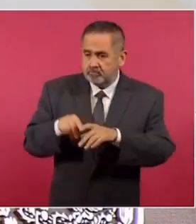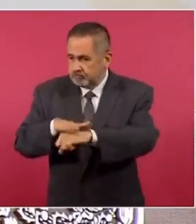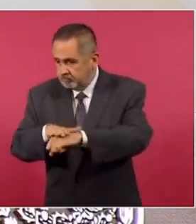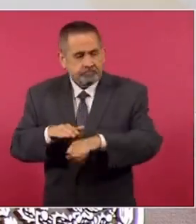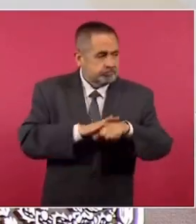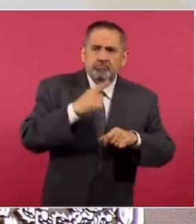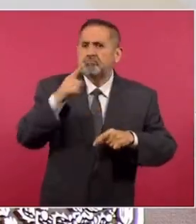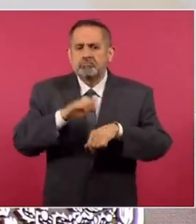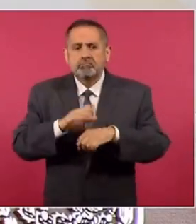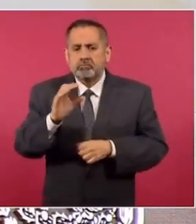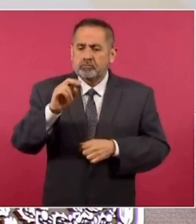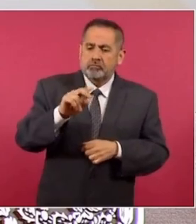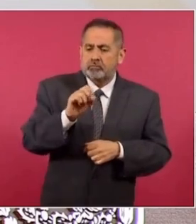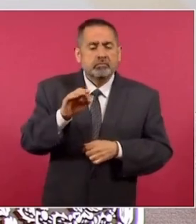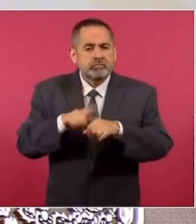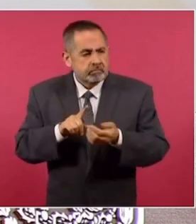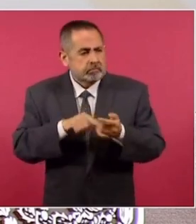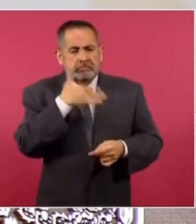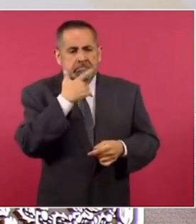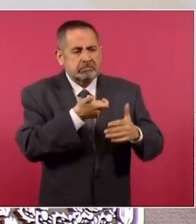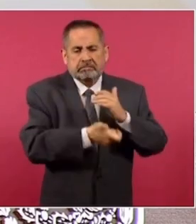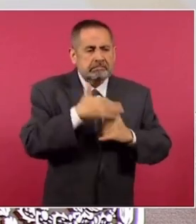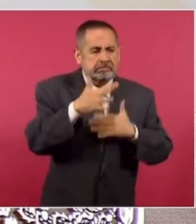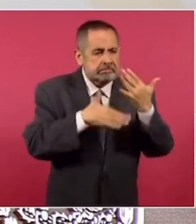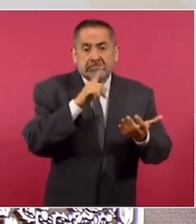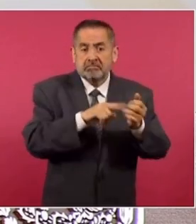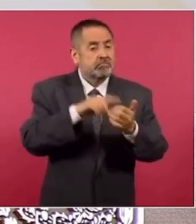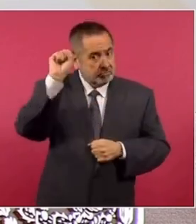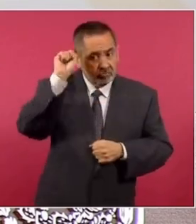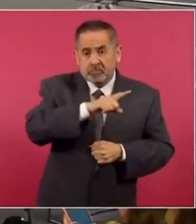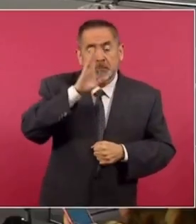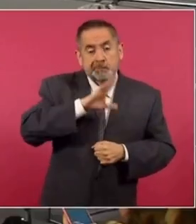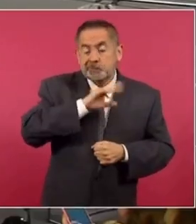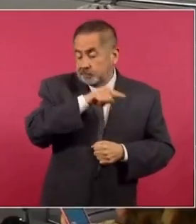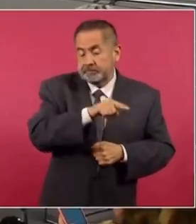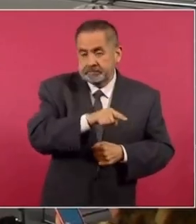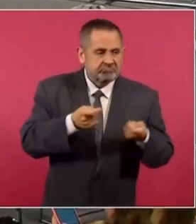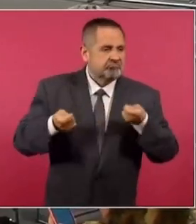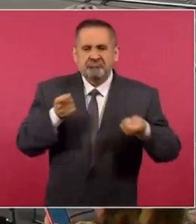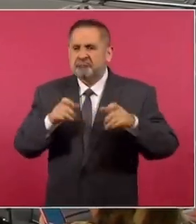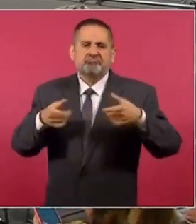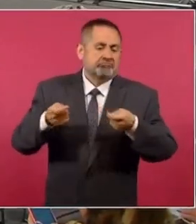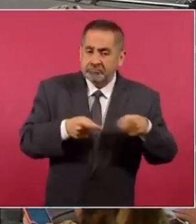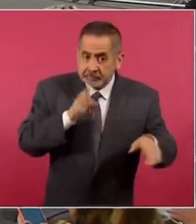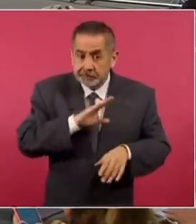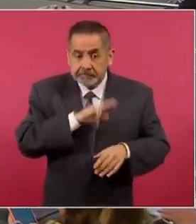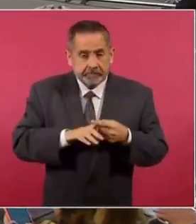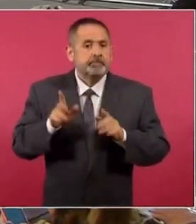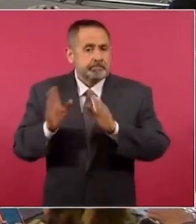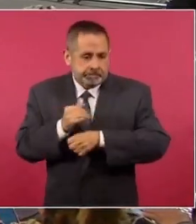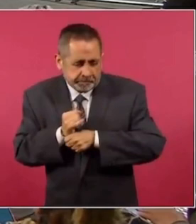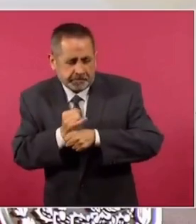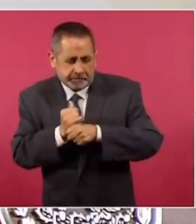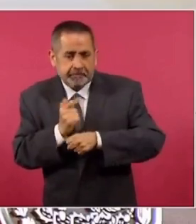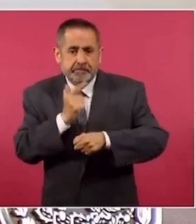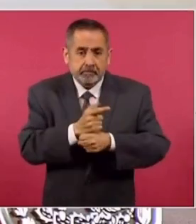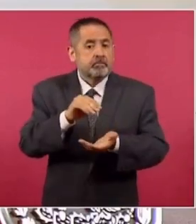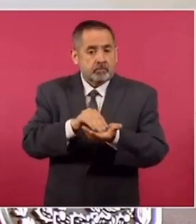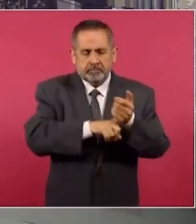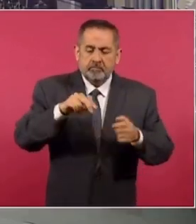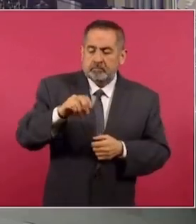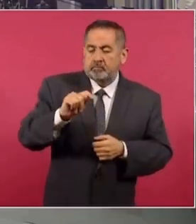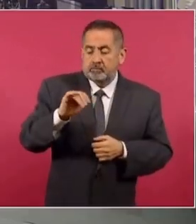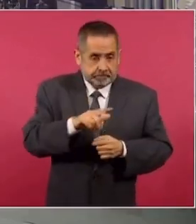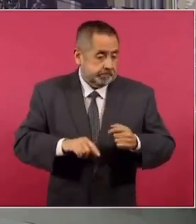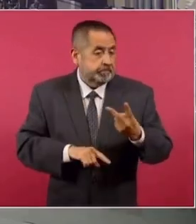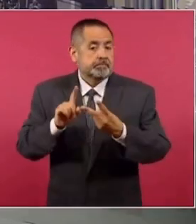se hicieron las denuncias conducentes por manejos irregulares, por la forma como el sindicato se movía, que controlaba la propia agencia. Pero todas esas investigaciones y denuncias están en Secretaría de la